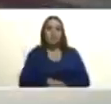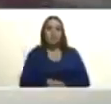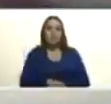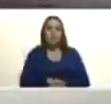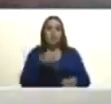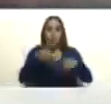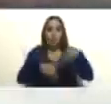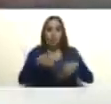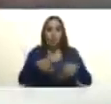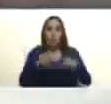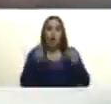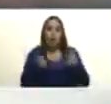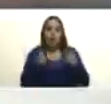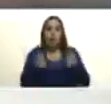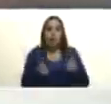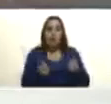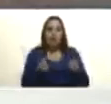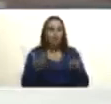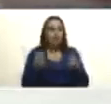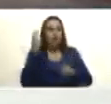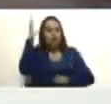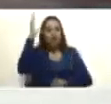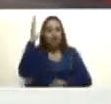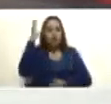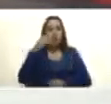activado vaya que conciencia